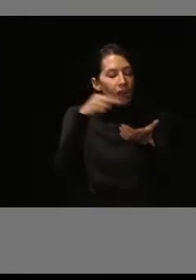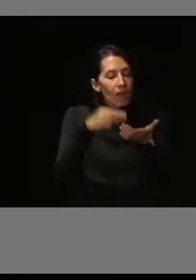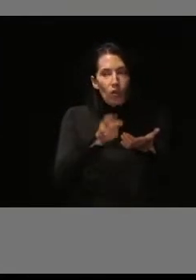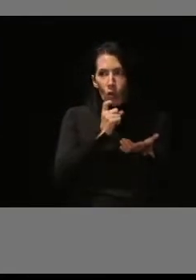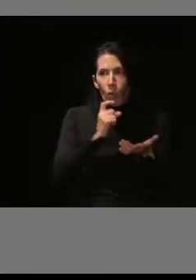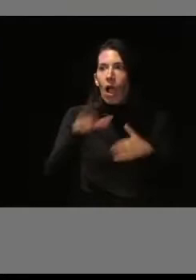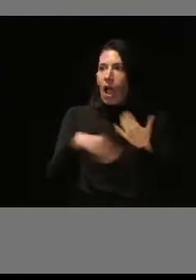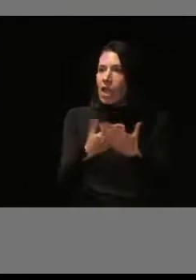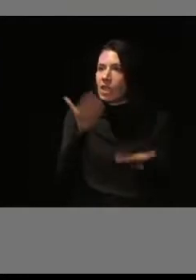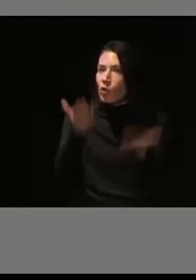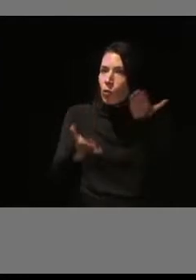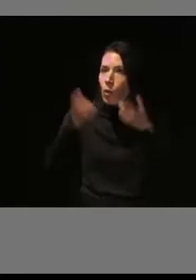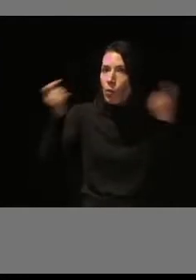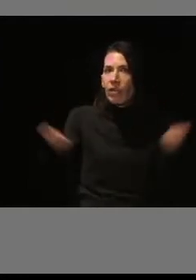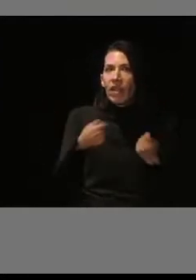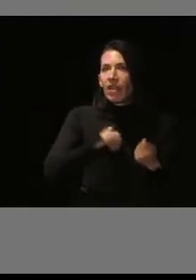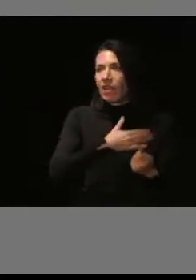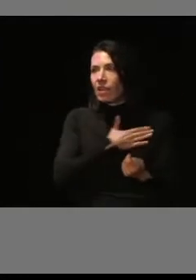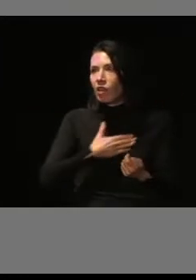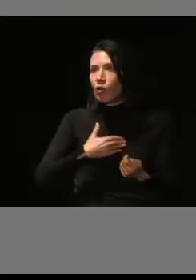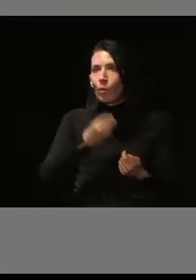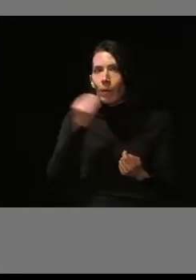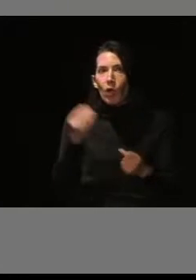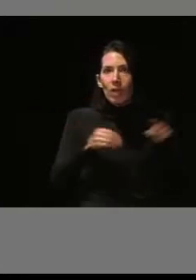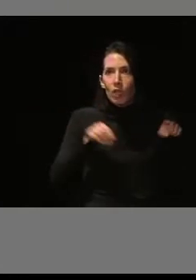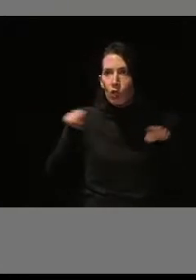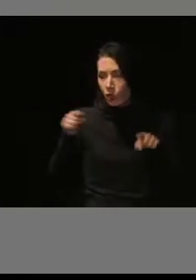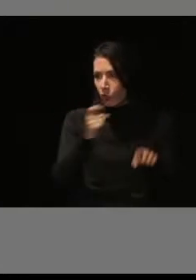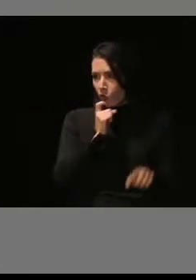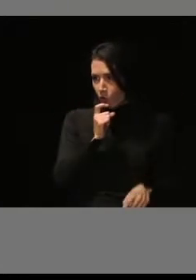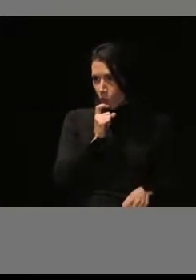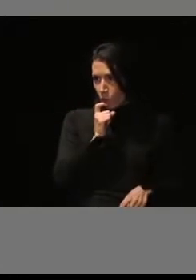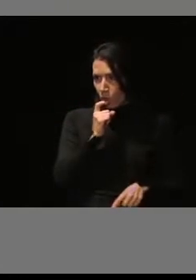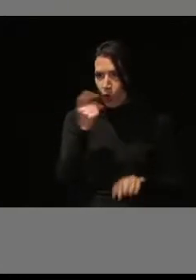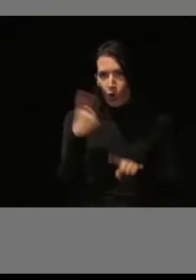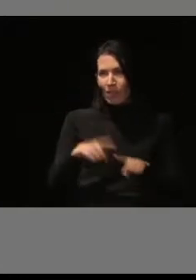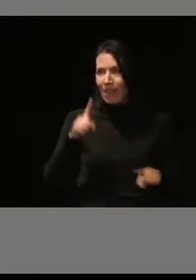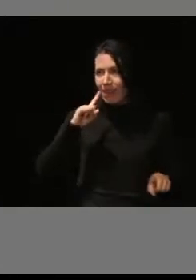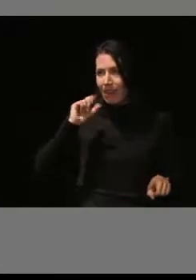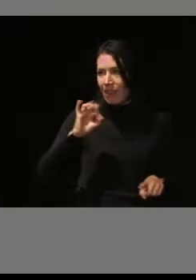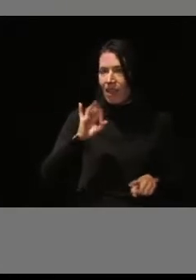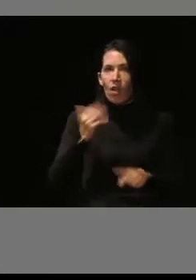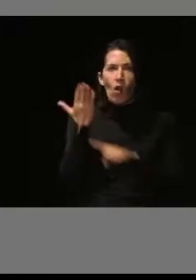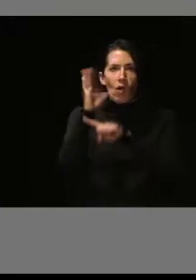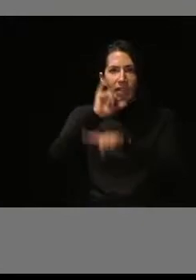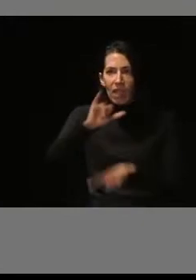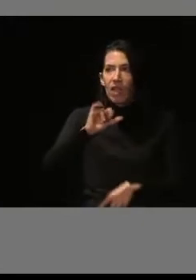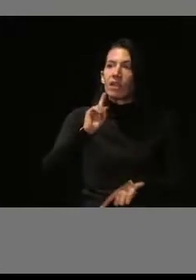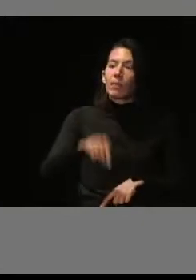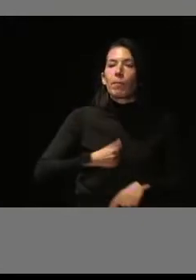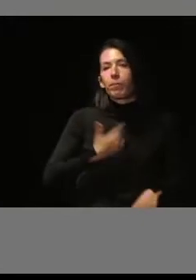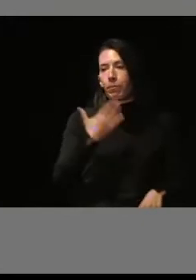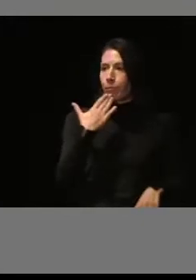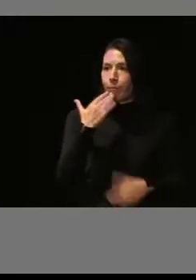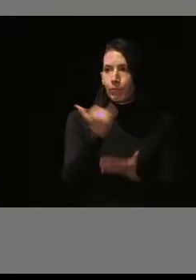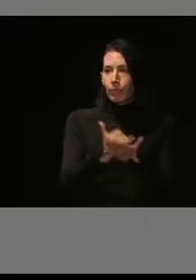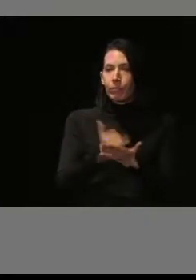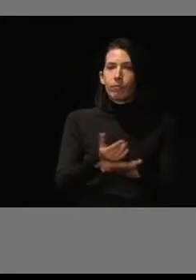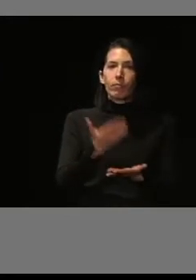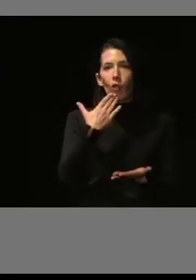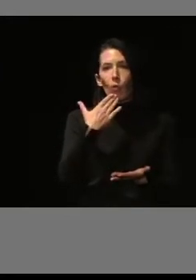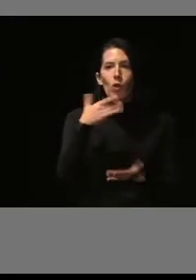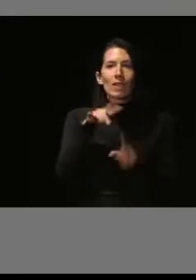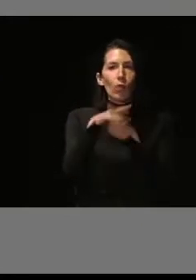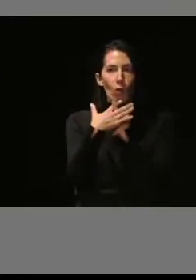contrastar la publicidad que en el supermercado se ofrece. También se simula una situación de